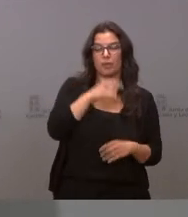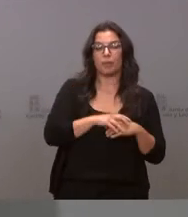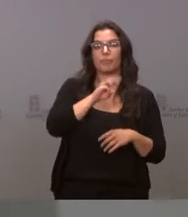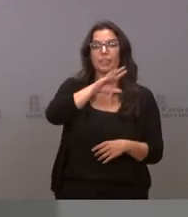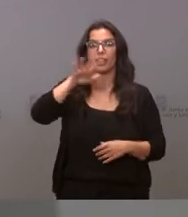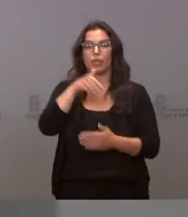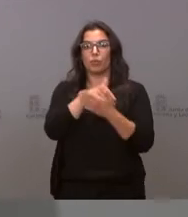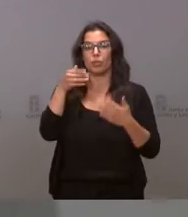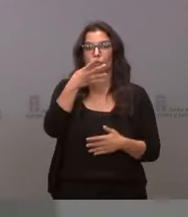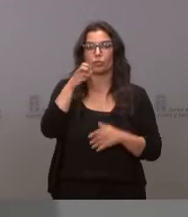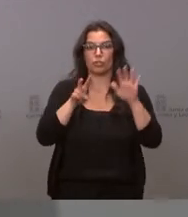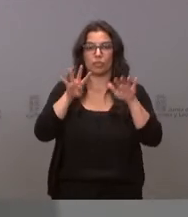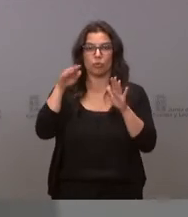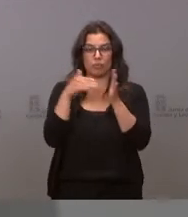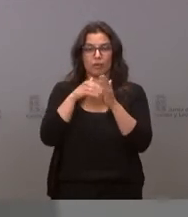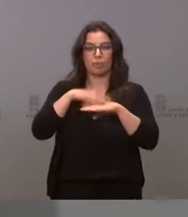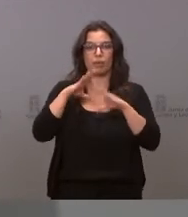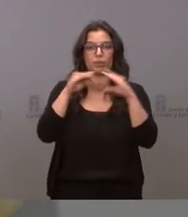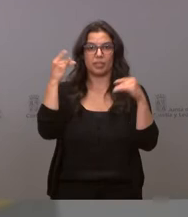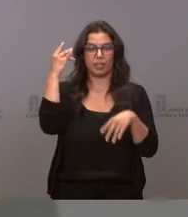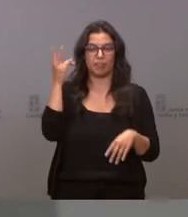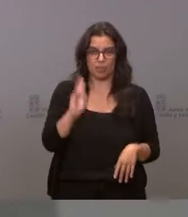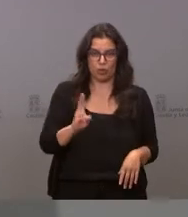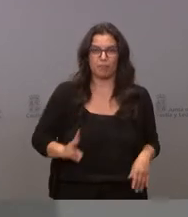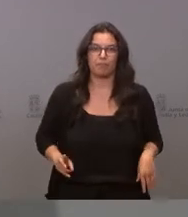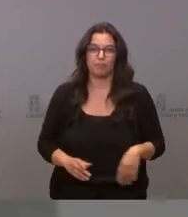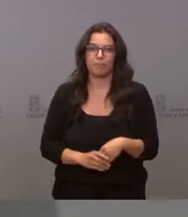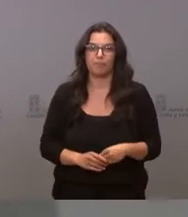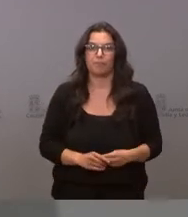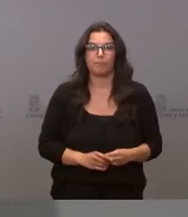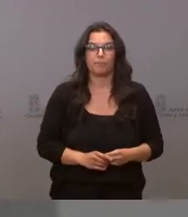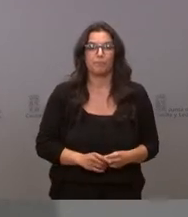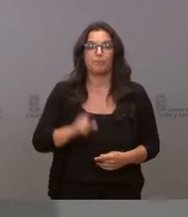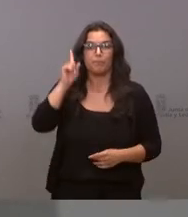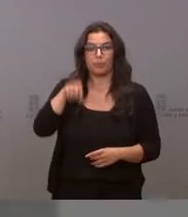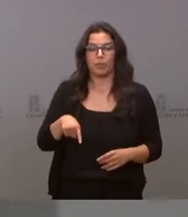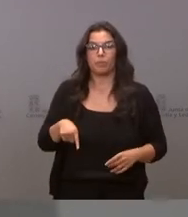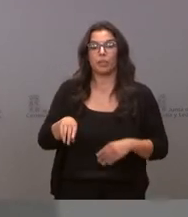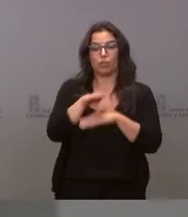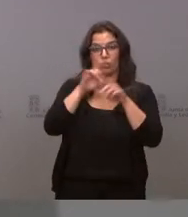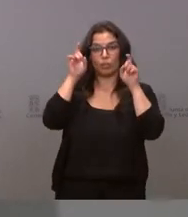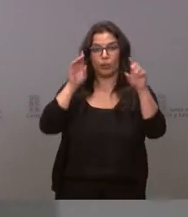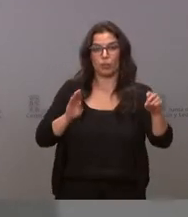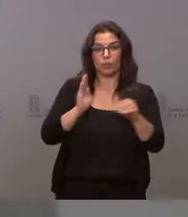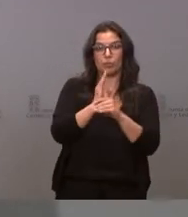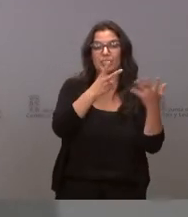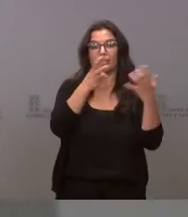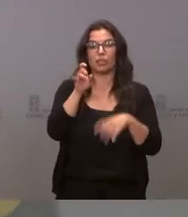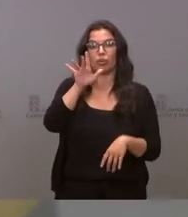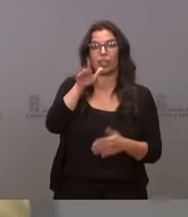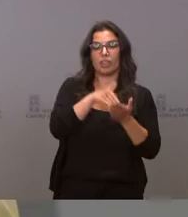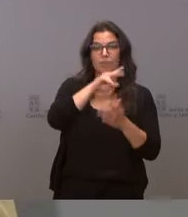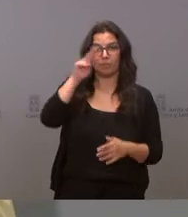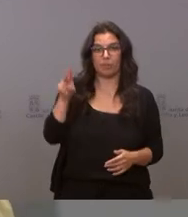.479.000 a la de Valladolid. Se destinan también a la Consejería de Educación 715.000